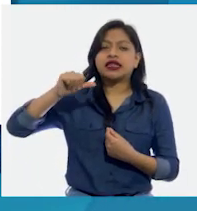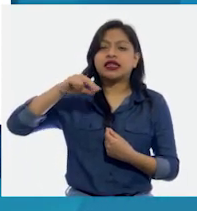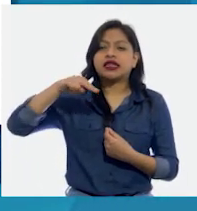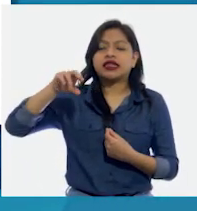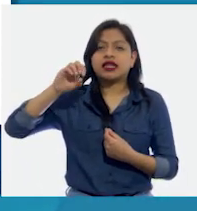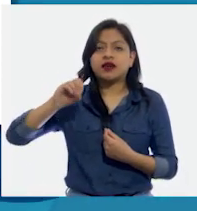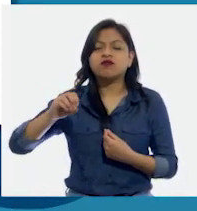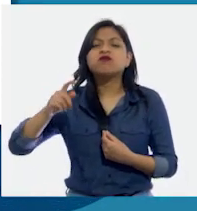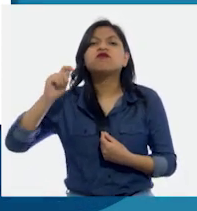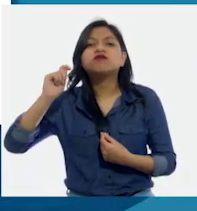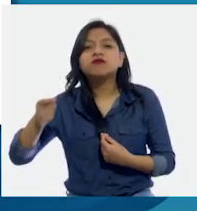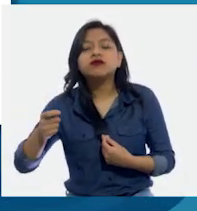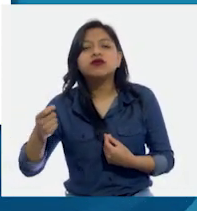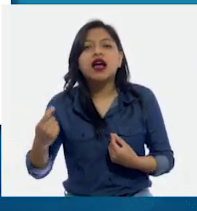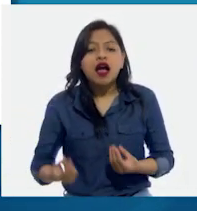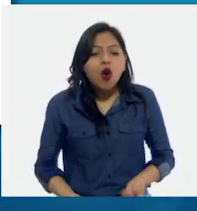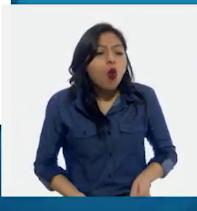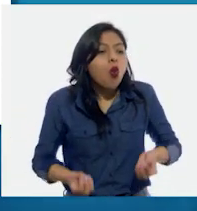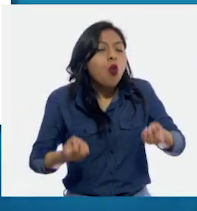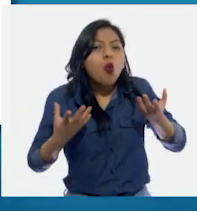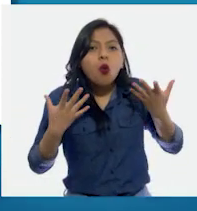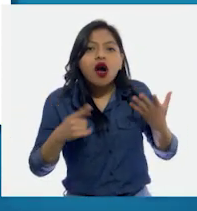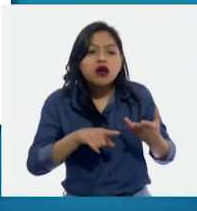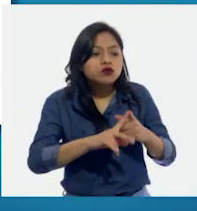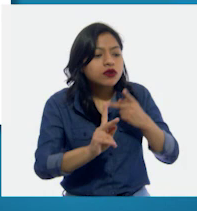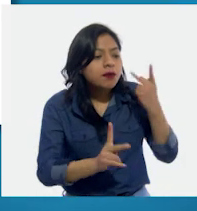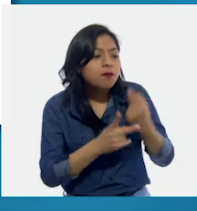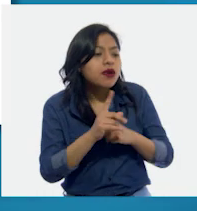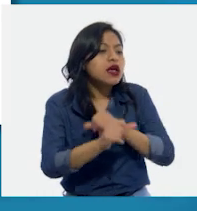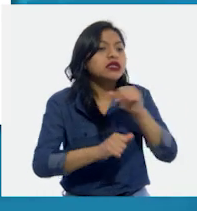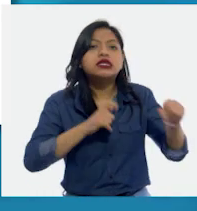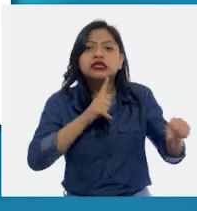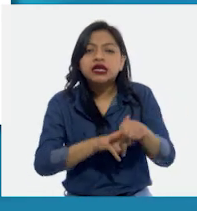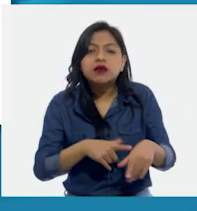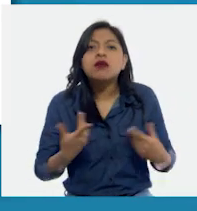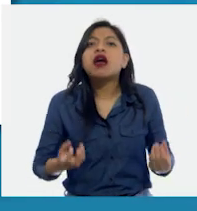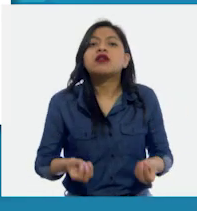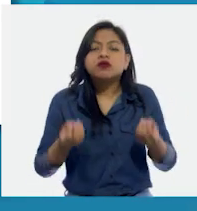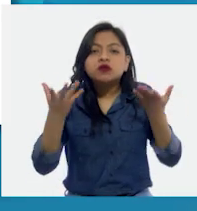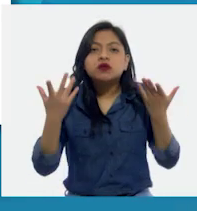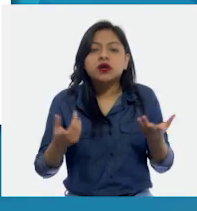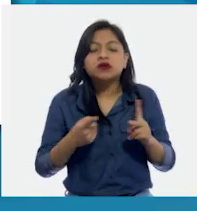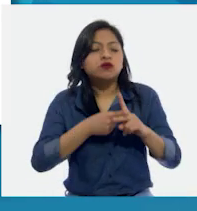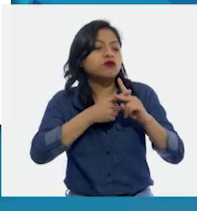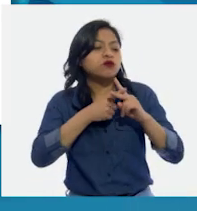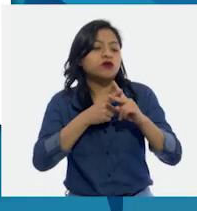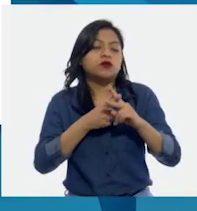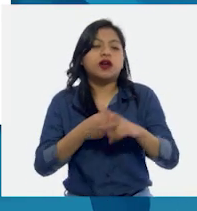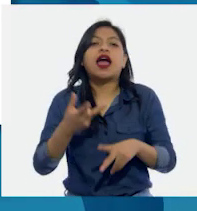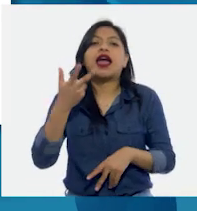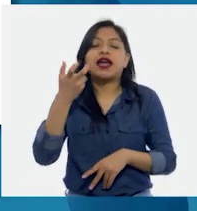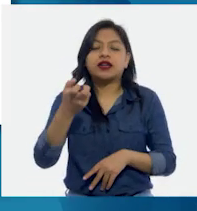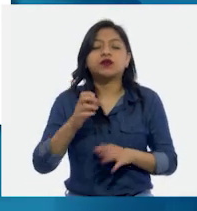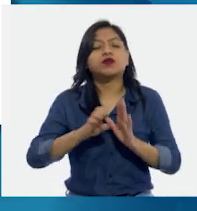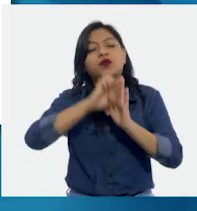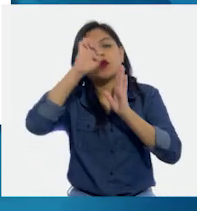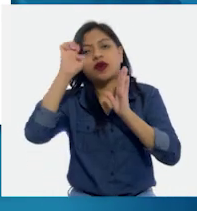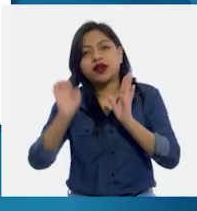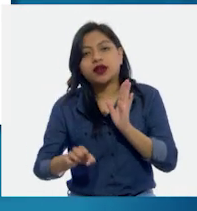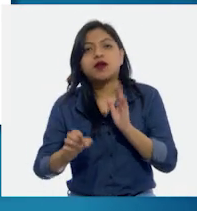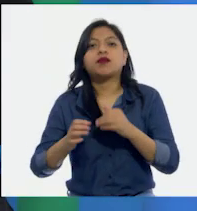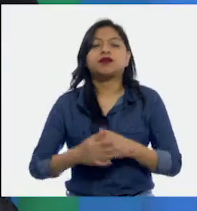o cantidad de organismos de una especie que habita un lugar o espacio determinado. Por ejemplo,